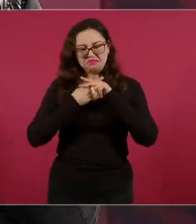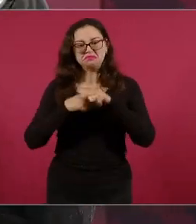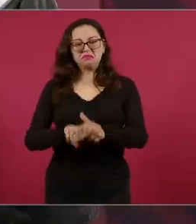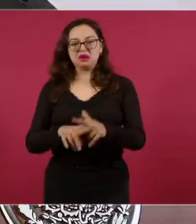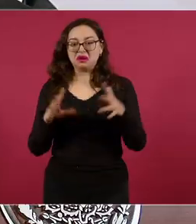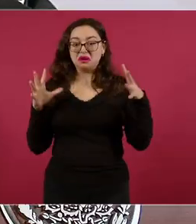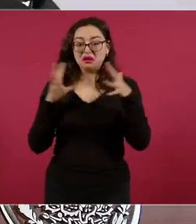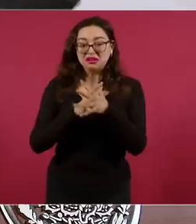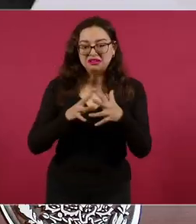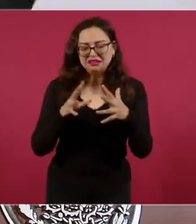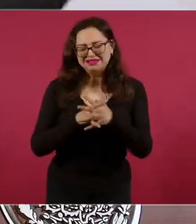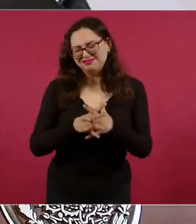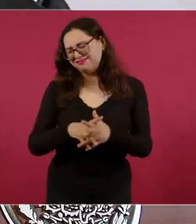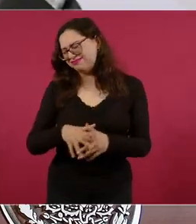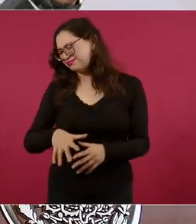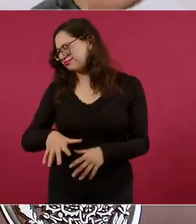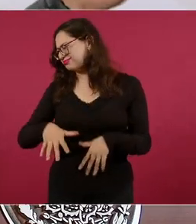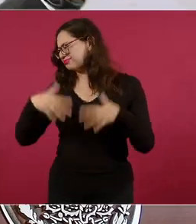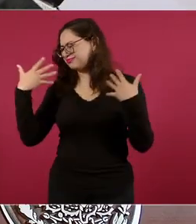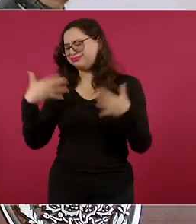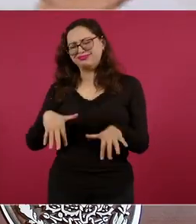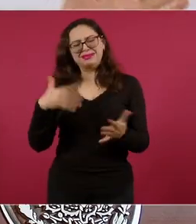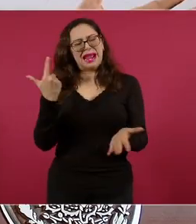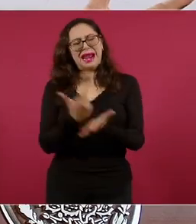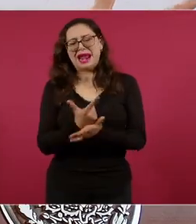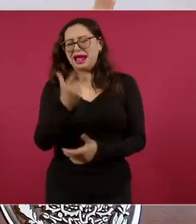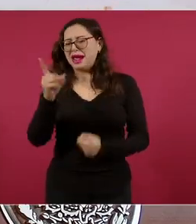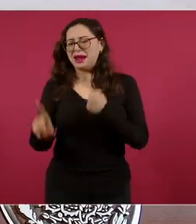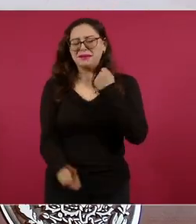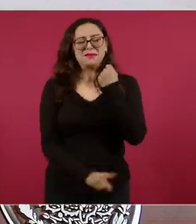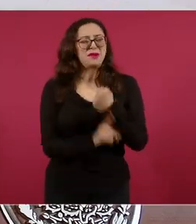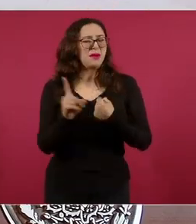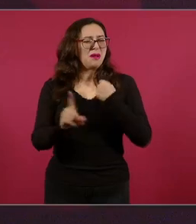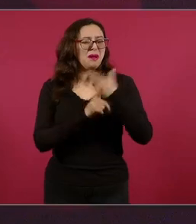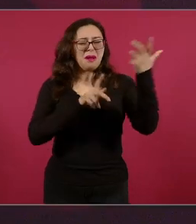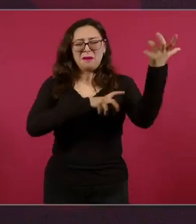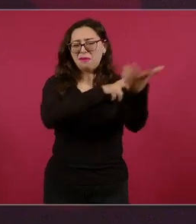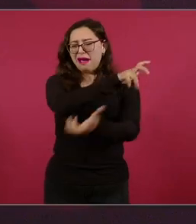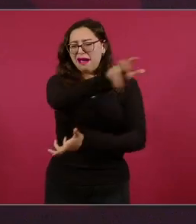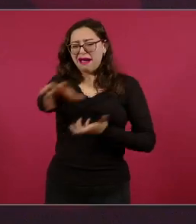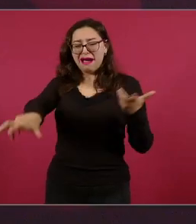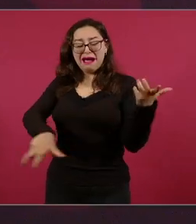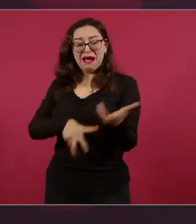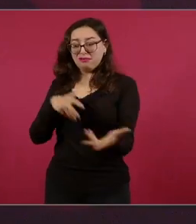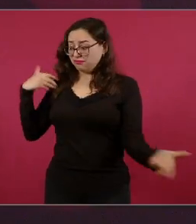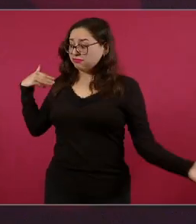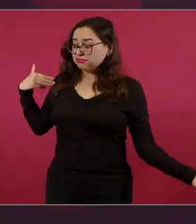nos metió en un problema que todavía estamos padeciendo.